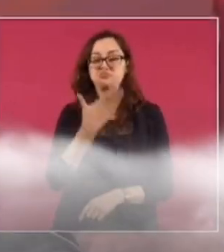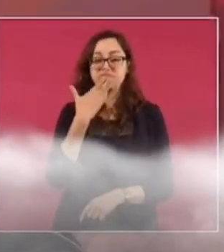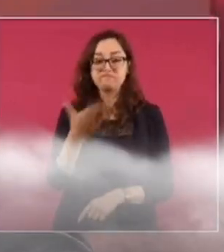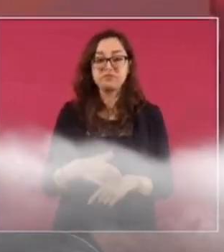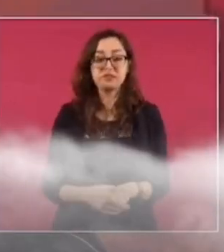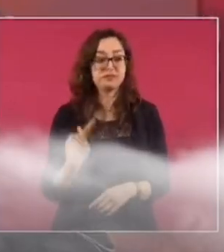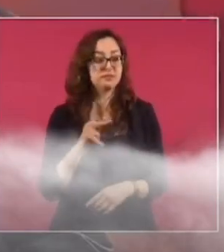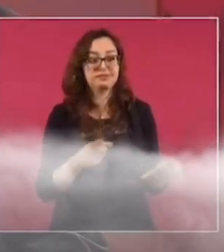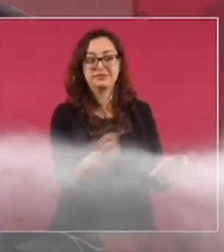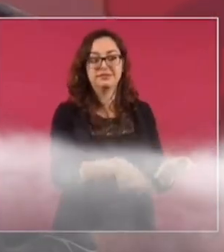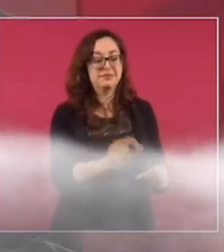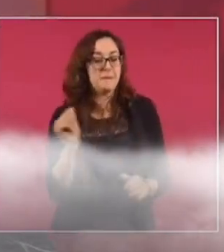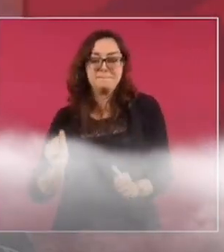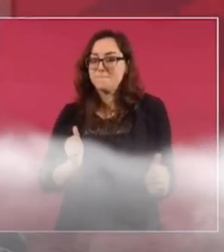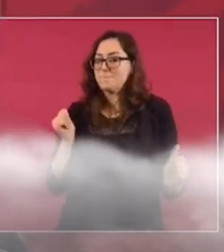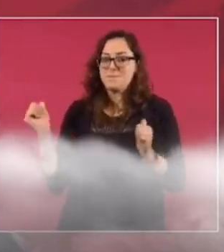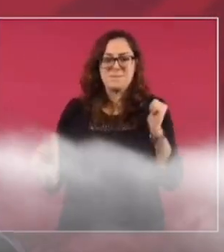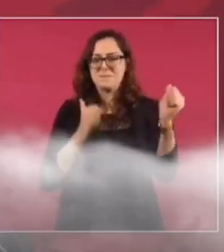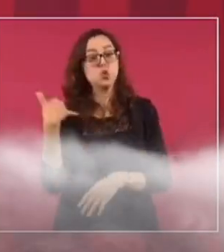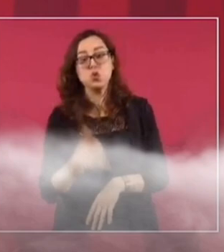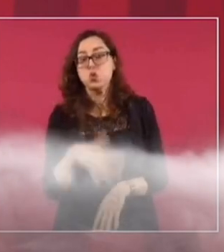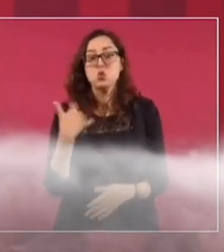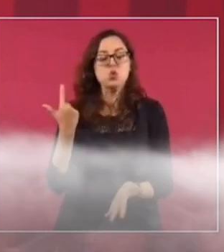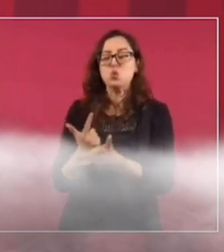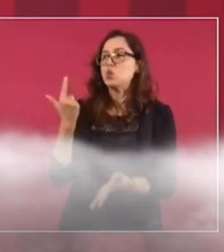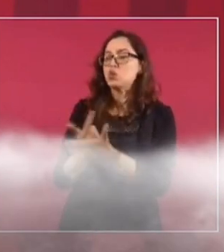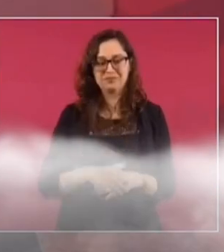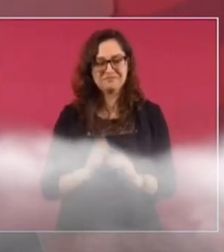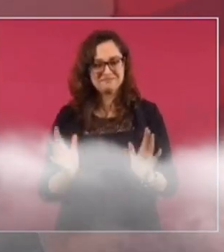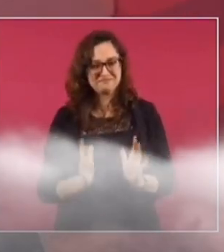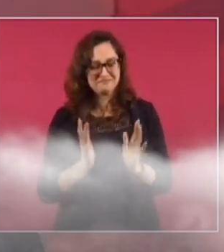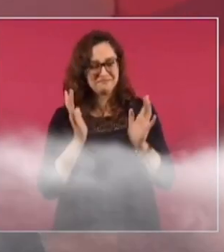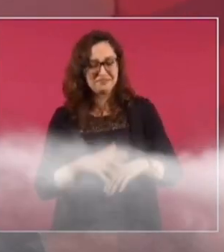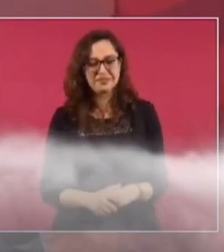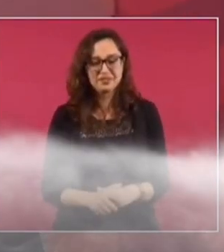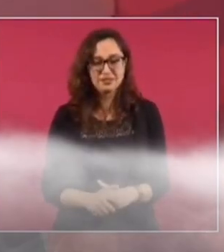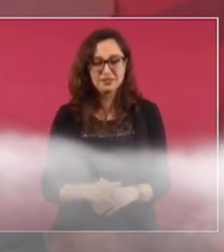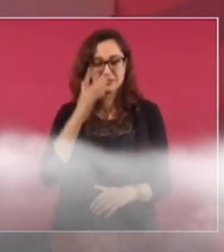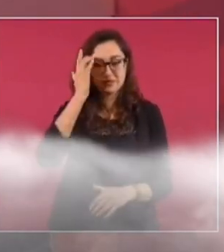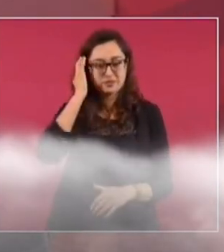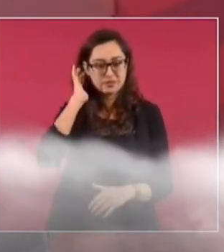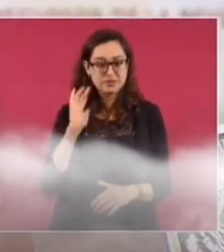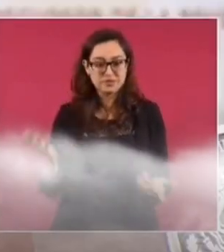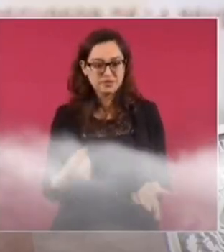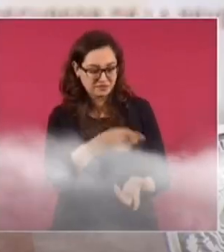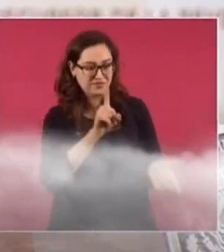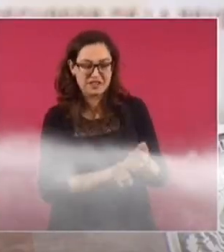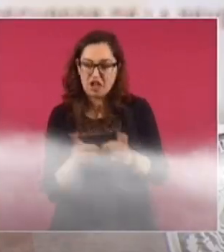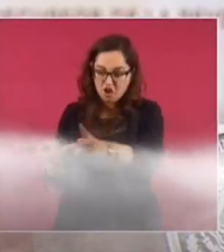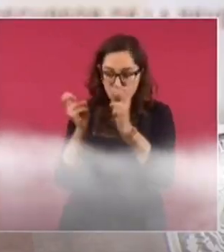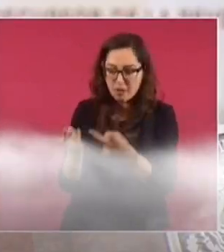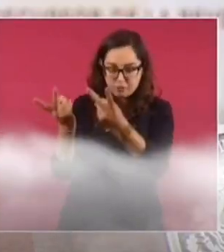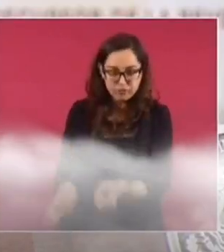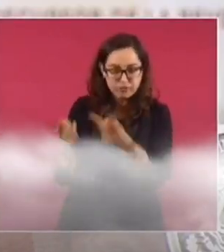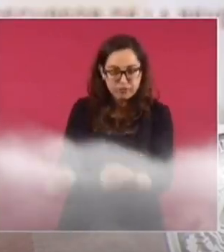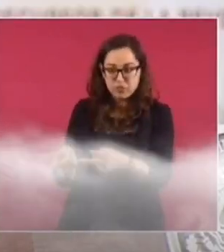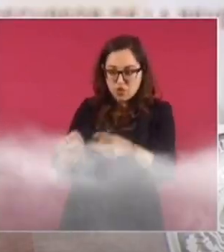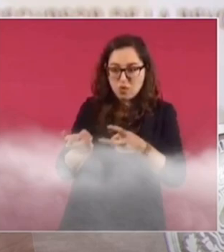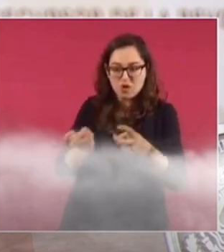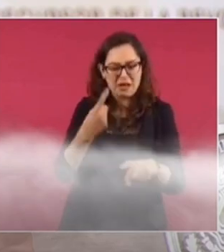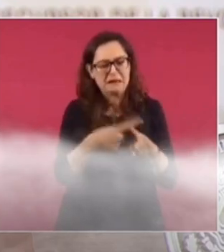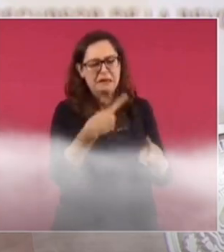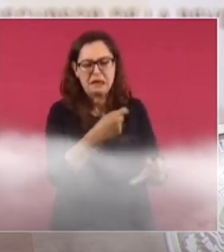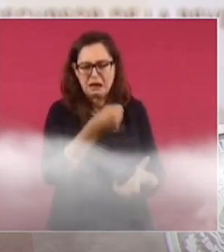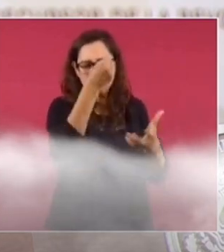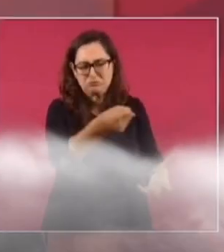Pero hicieron un escándalo tremendo. En vez de dar a conocer quién los está financiando, porque cómo hay